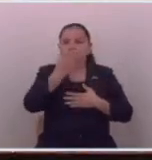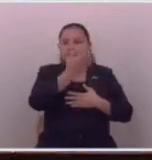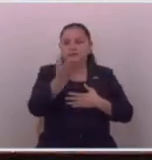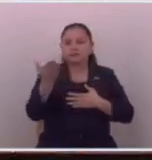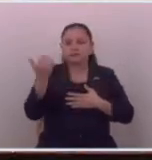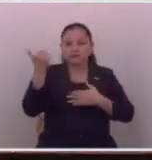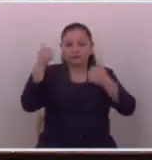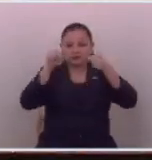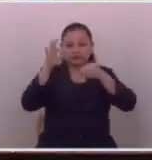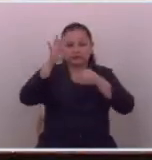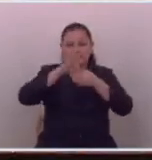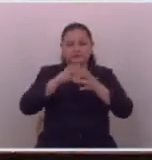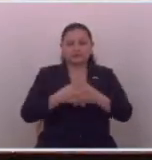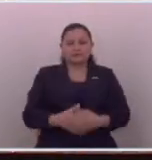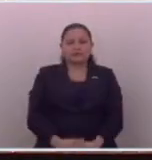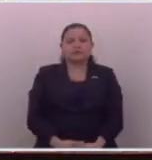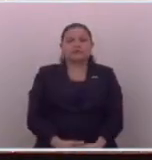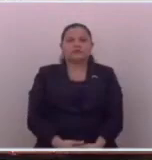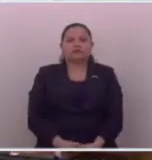estén de acuerdo, favor votar.